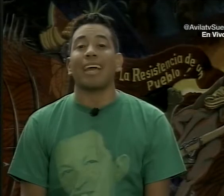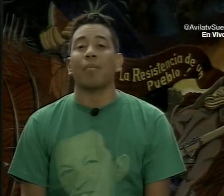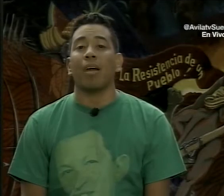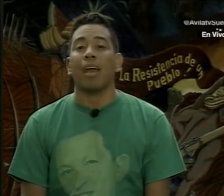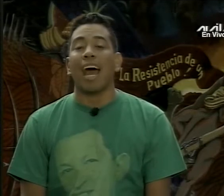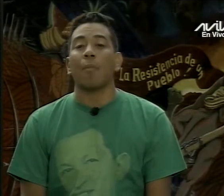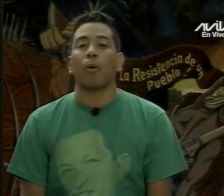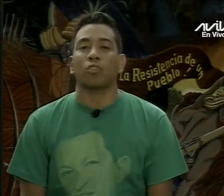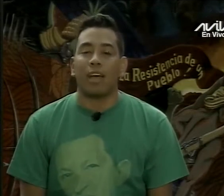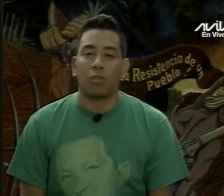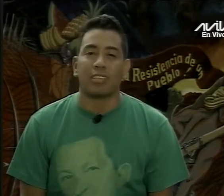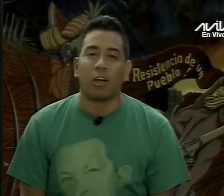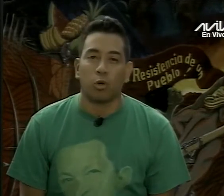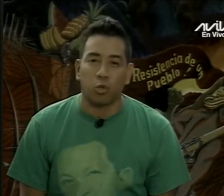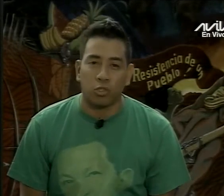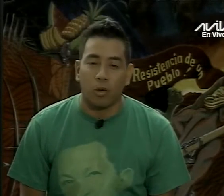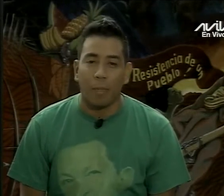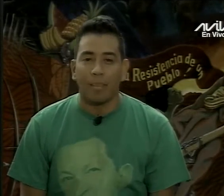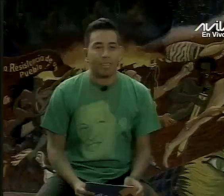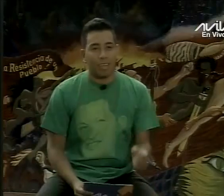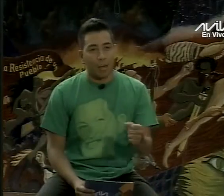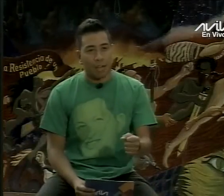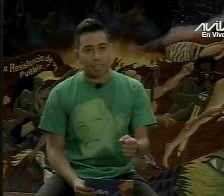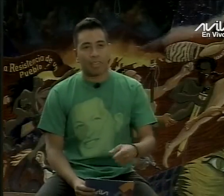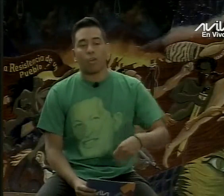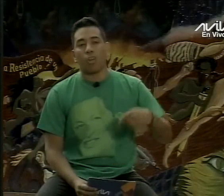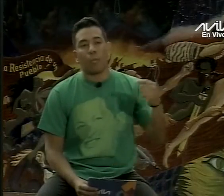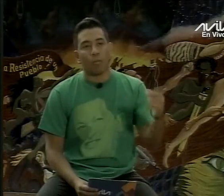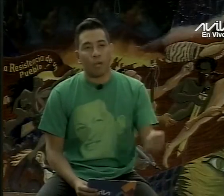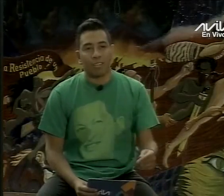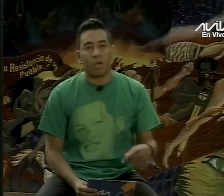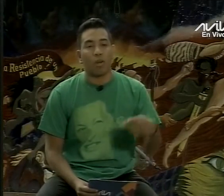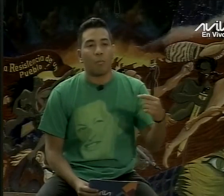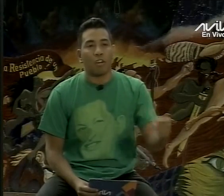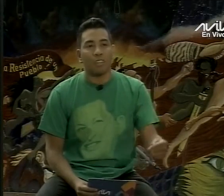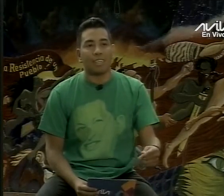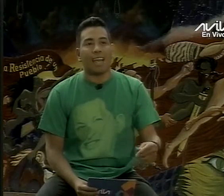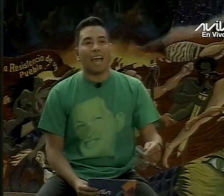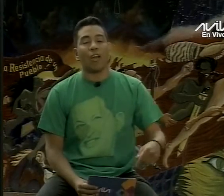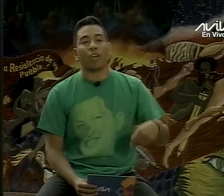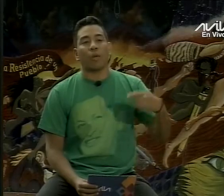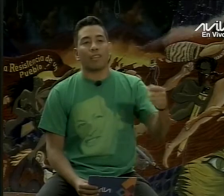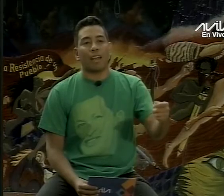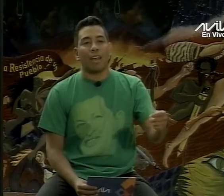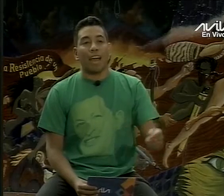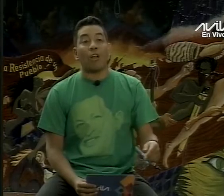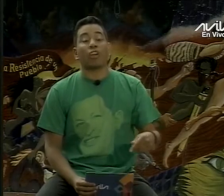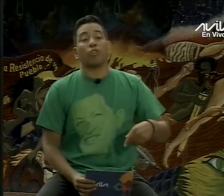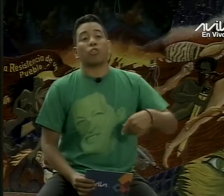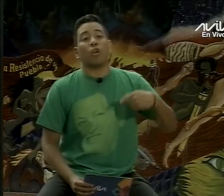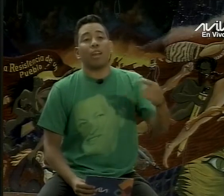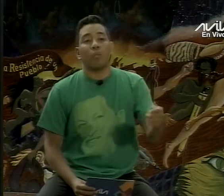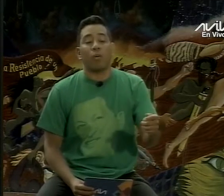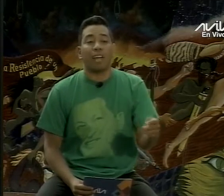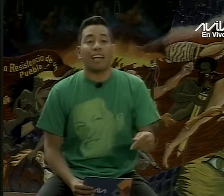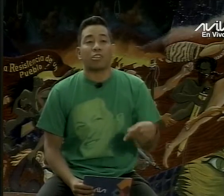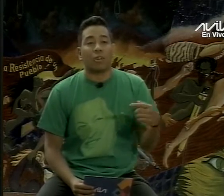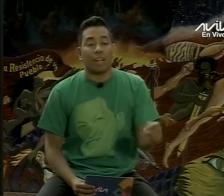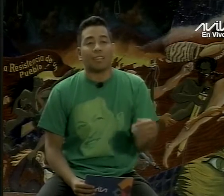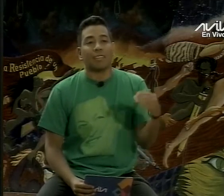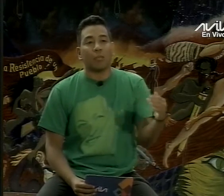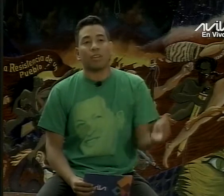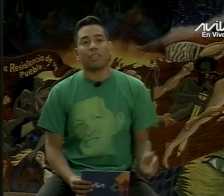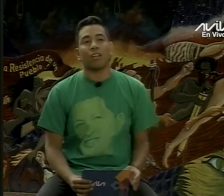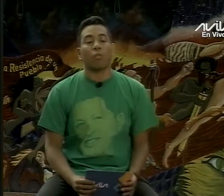diciembre y además apostando hacia la construcción desde la base, con las propuestas, con la política, a lo que vendrá, a lo que nosotros haremos, el